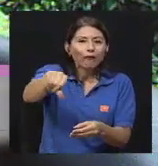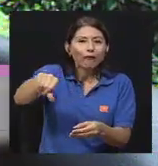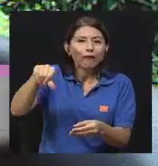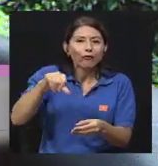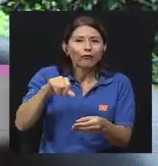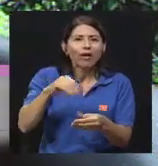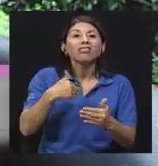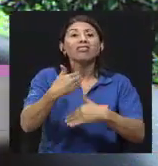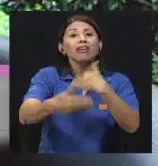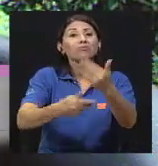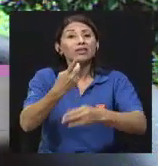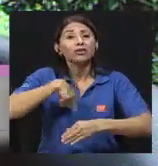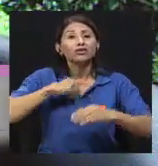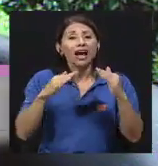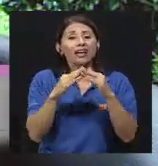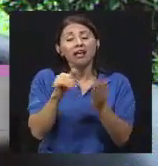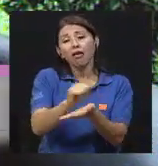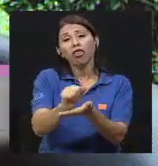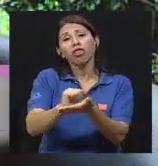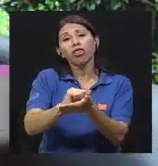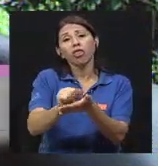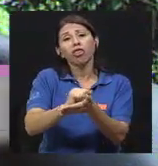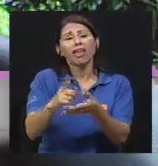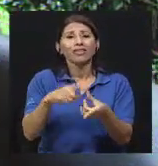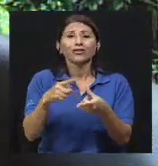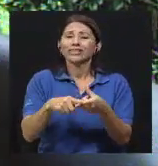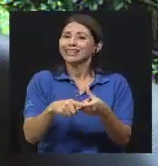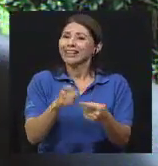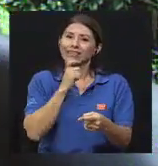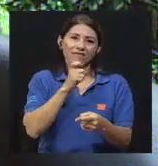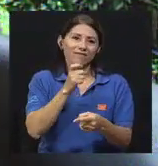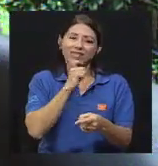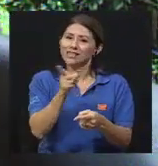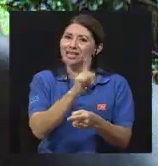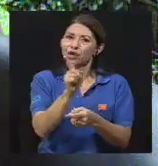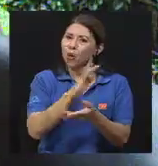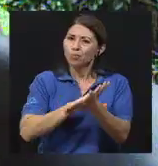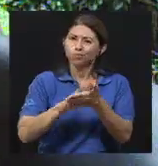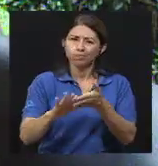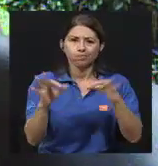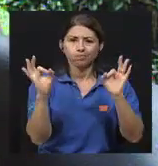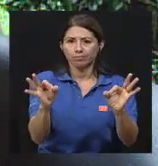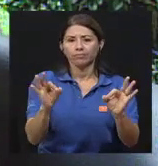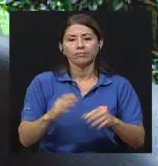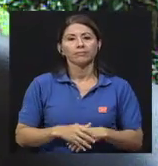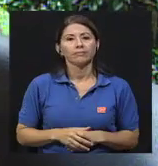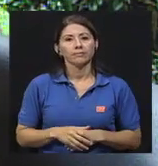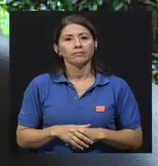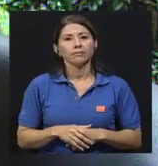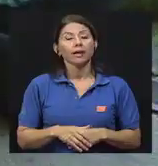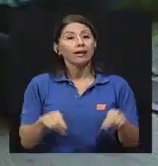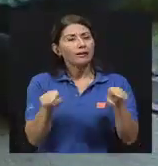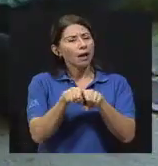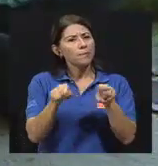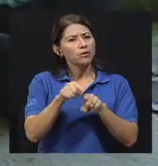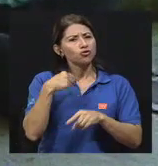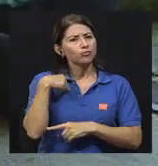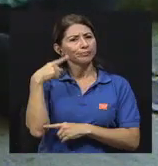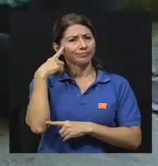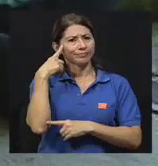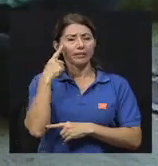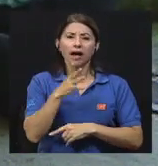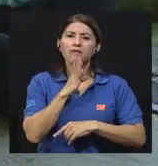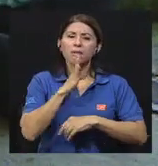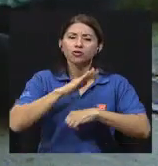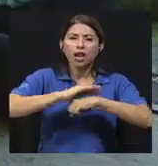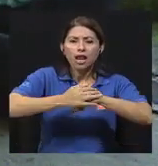rugosos, entonces cuesta muchísimo deshacernos de los microorganismos. Y también me surge ahora la inquietud, porque con esto que